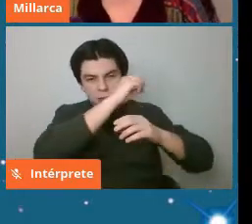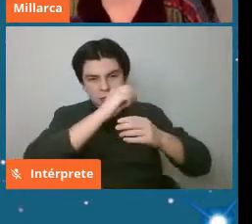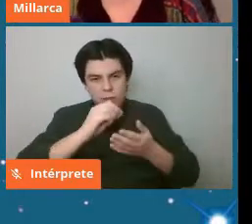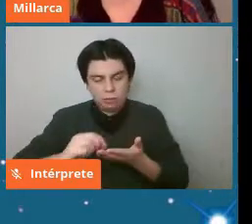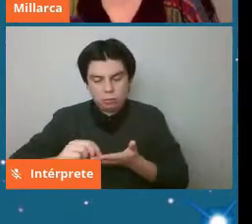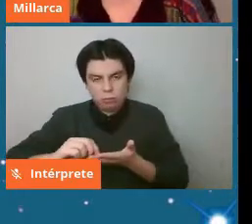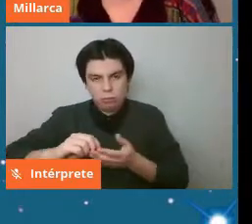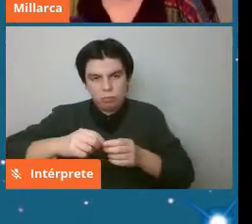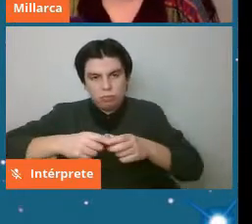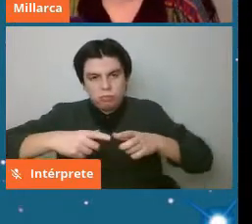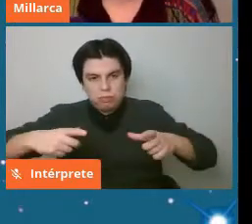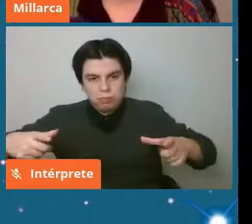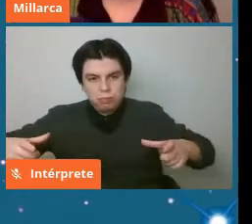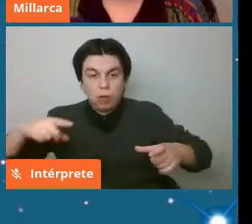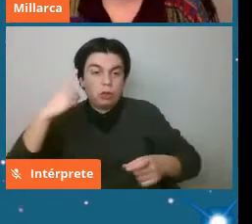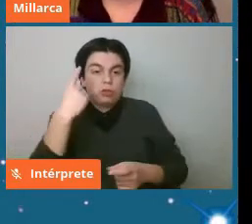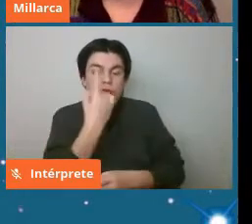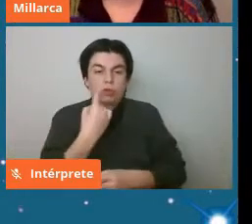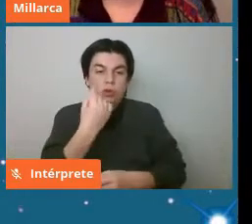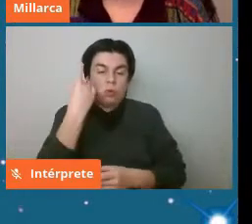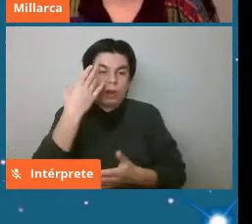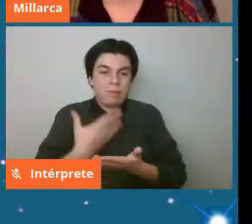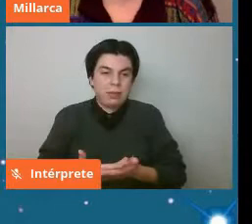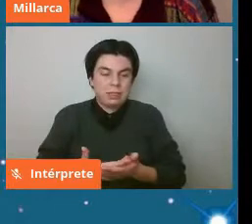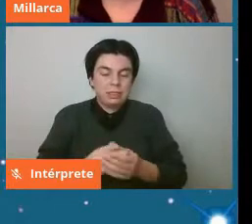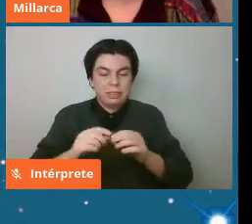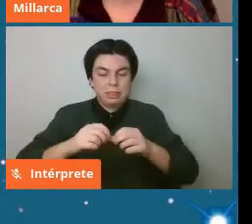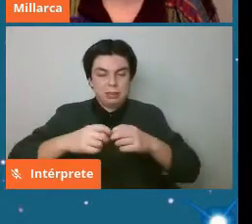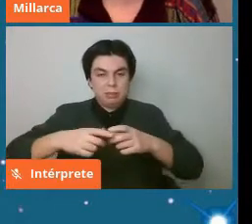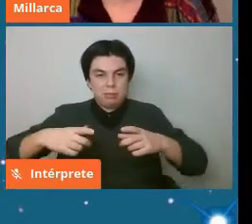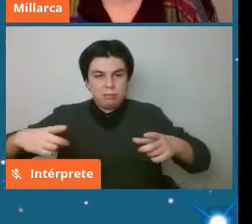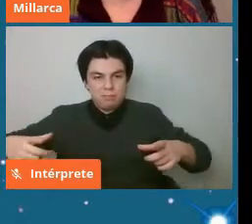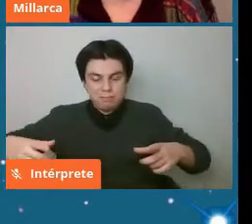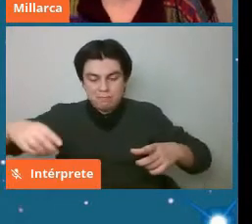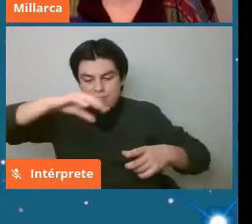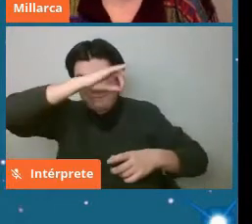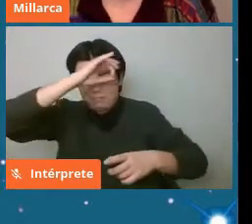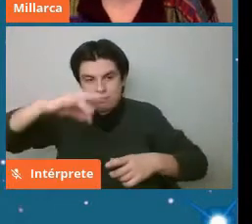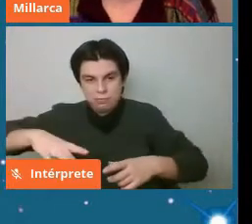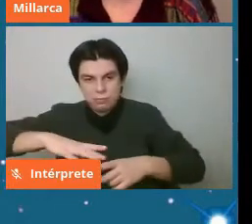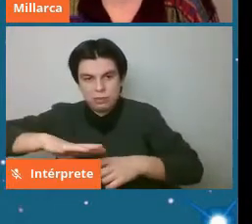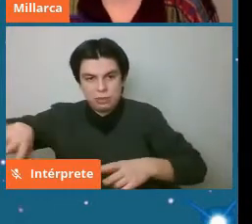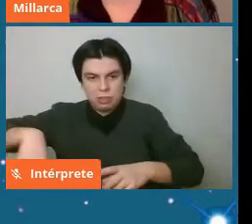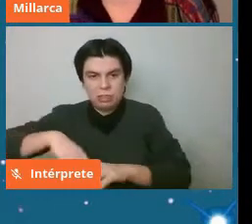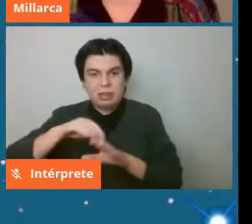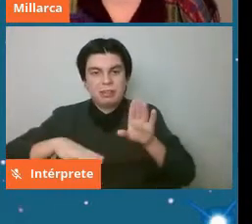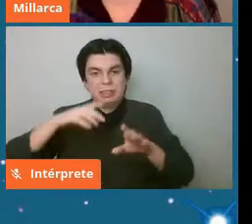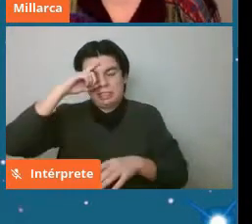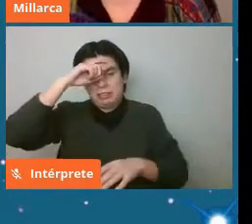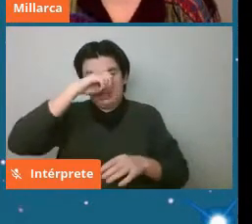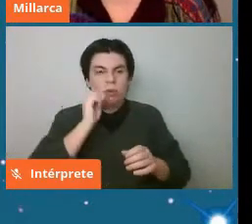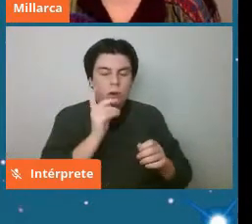de un sol evento entonces es complicado llegar y hacer el pareamiento de meteoritos